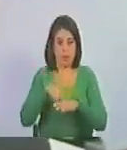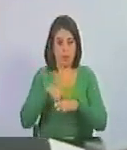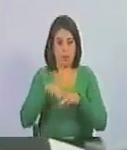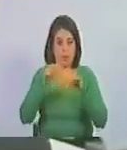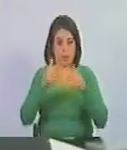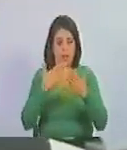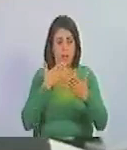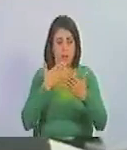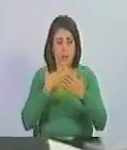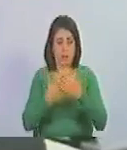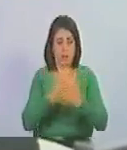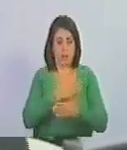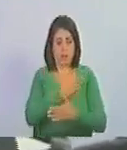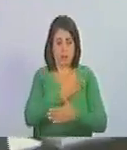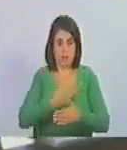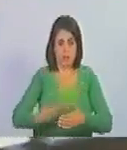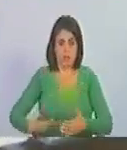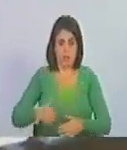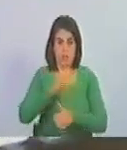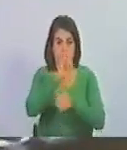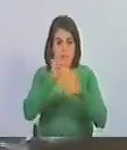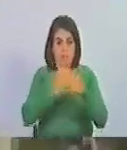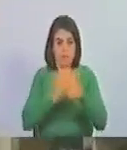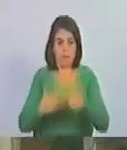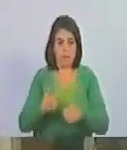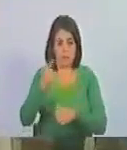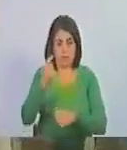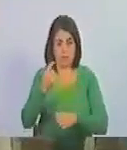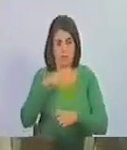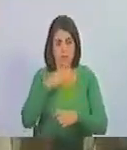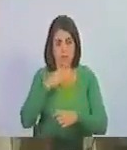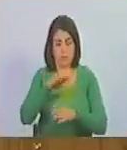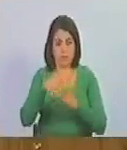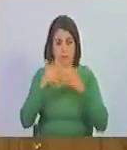y muchas gracias, señor presidente, vicepresidente y vicepresidentes.